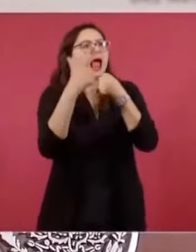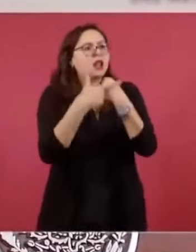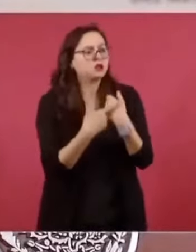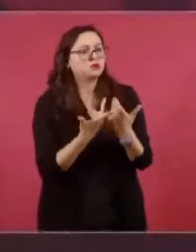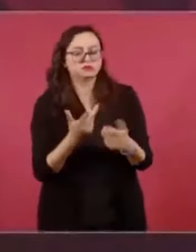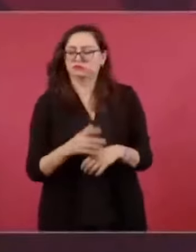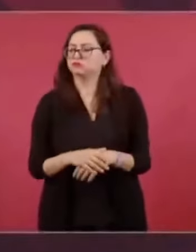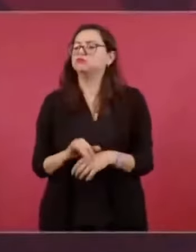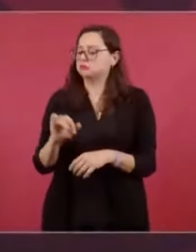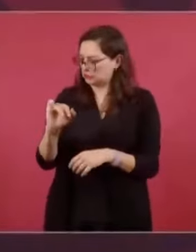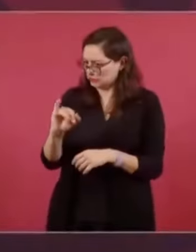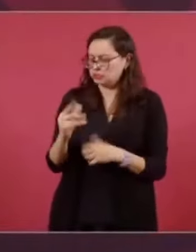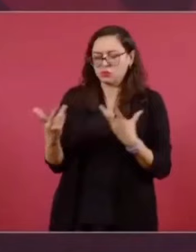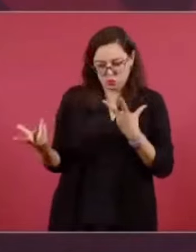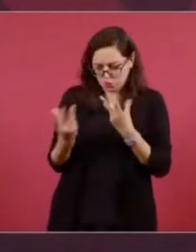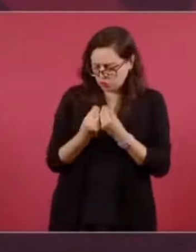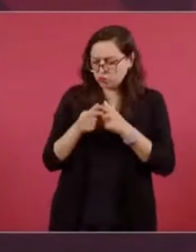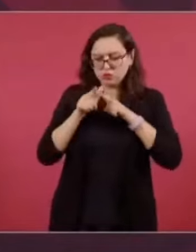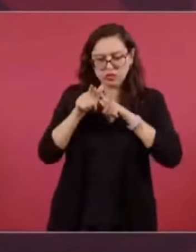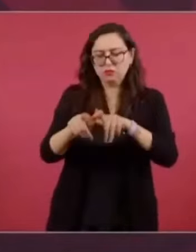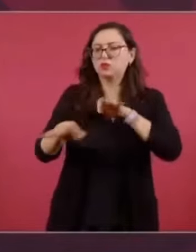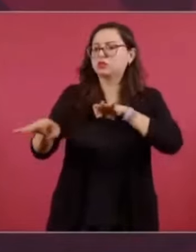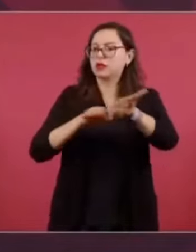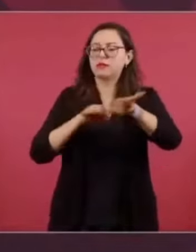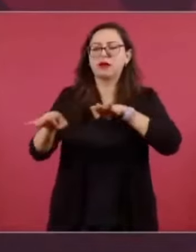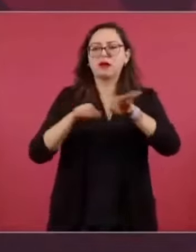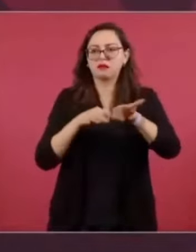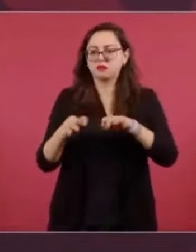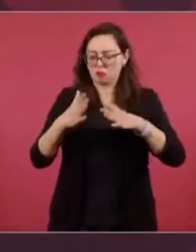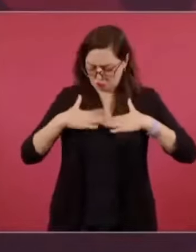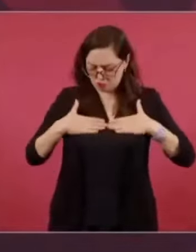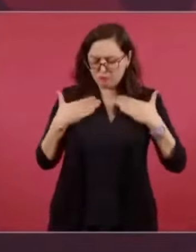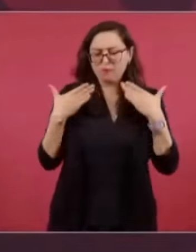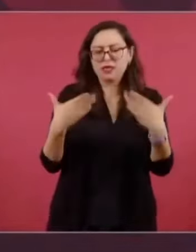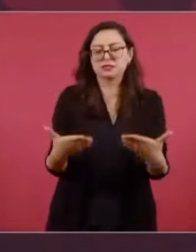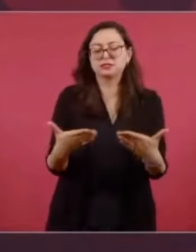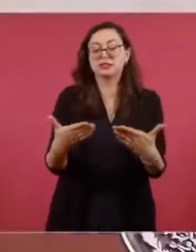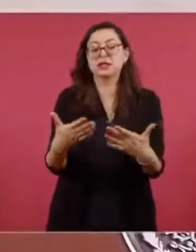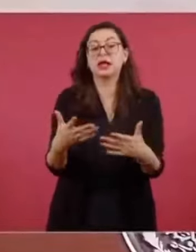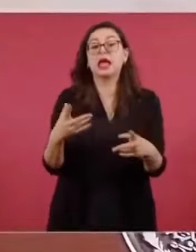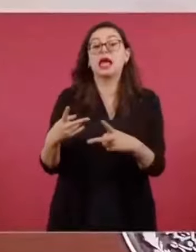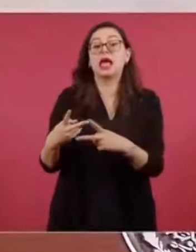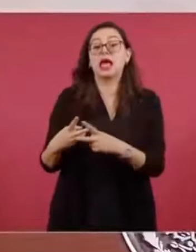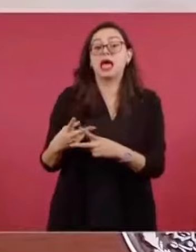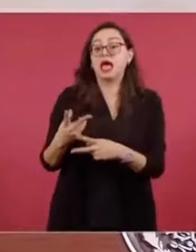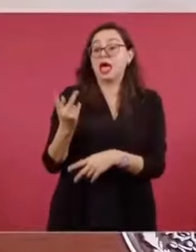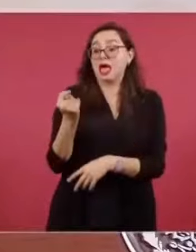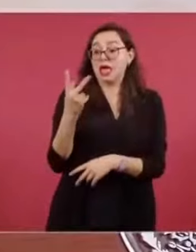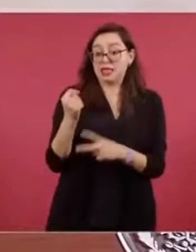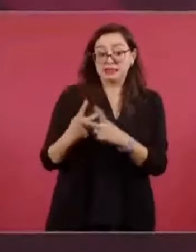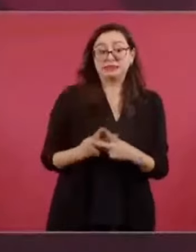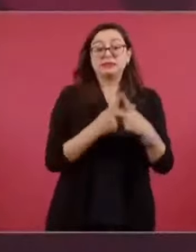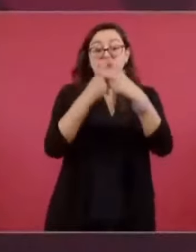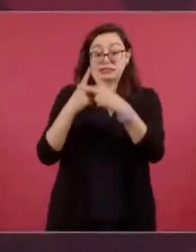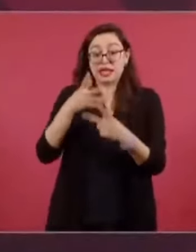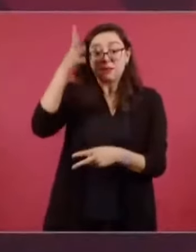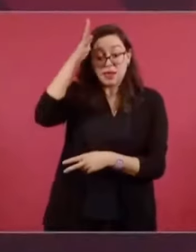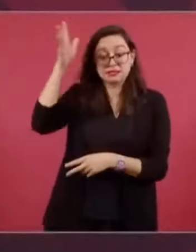impunidad. Y yo le diría a Televisión Azteca que me da mucho gusto